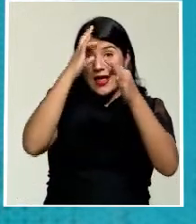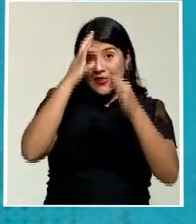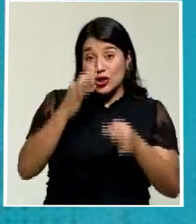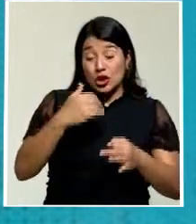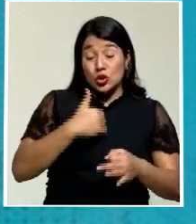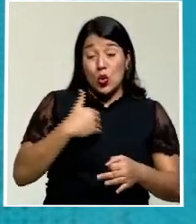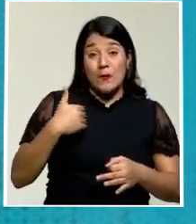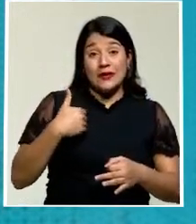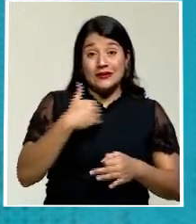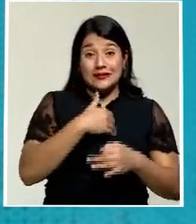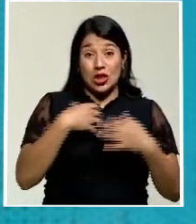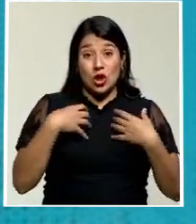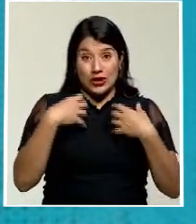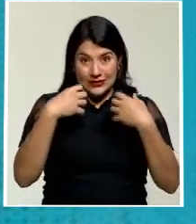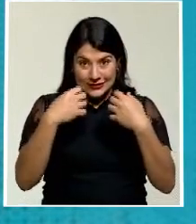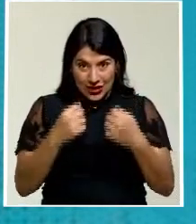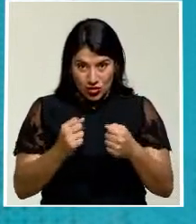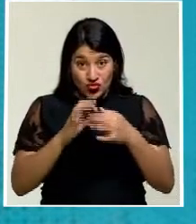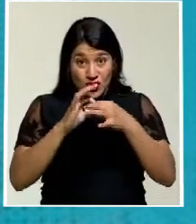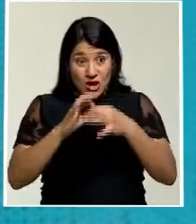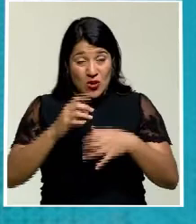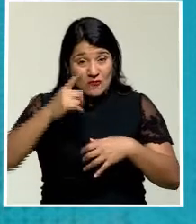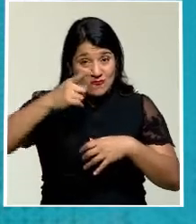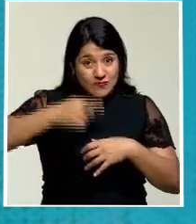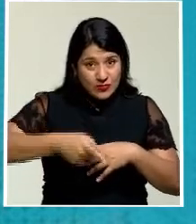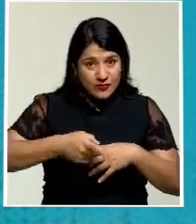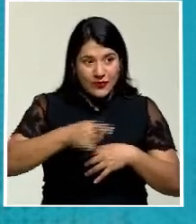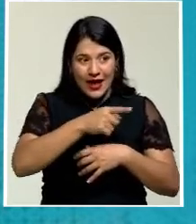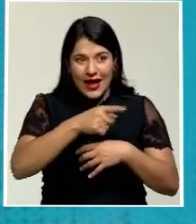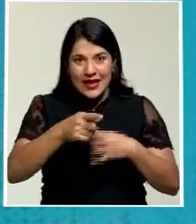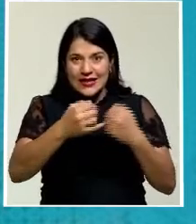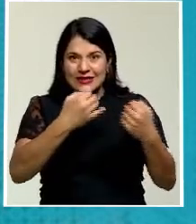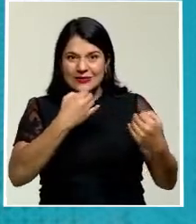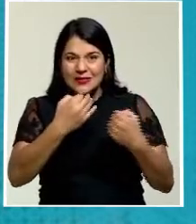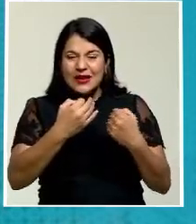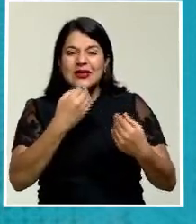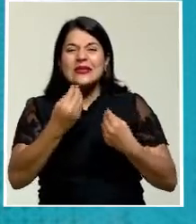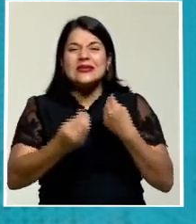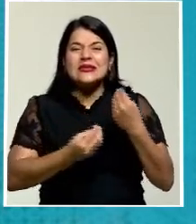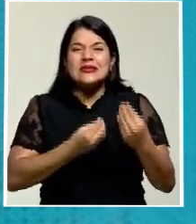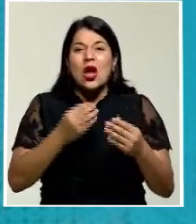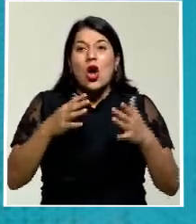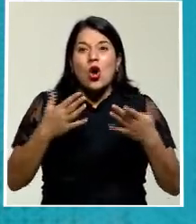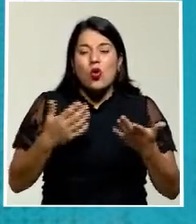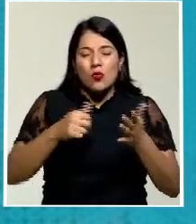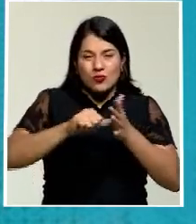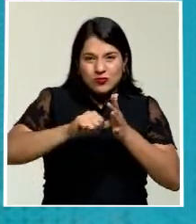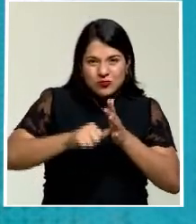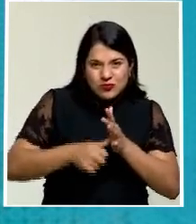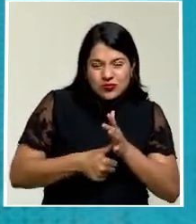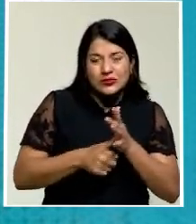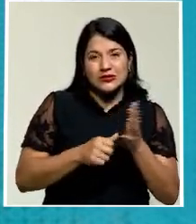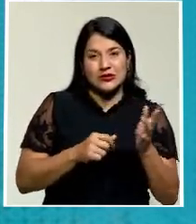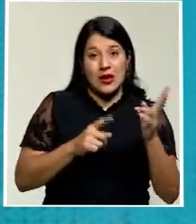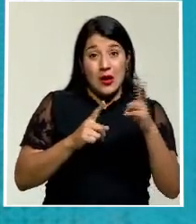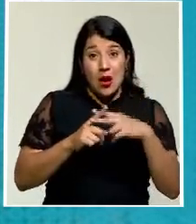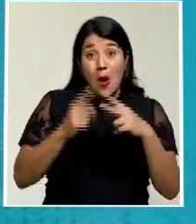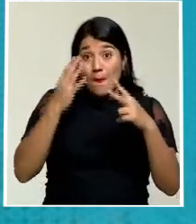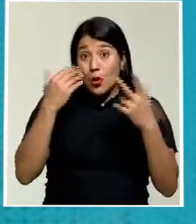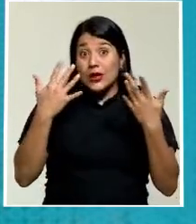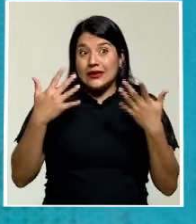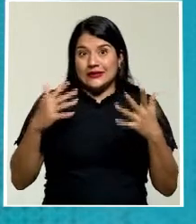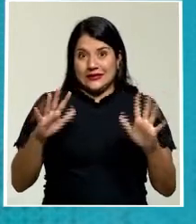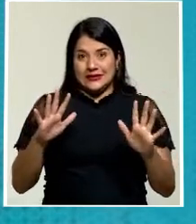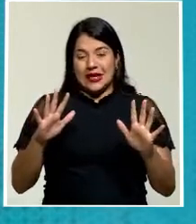énfasis en su implementación, partiendo de que ya hay una directriz que hace o